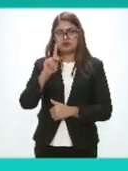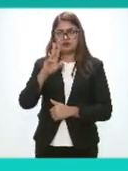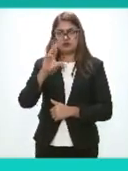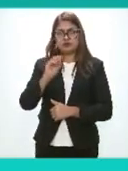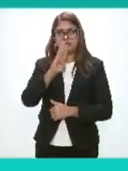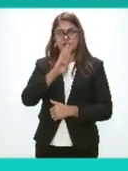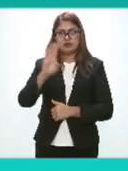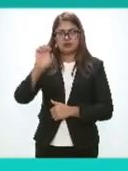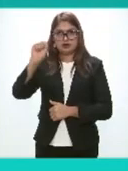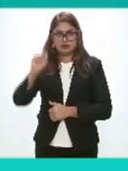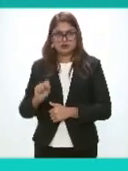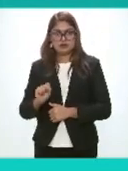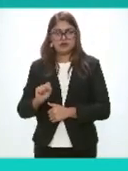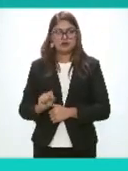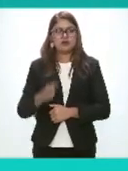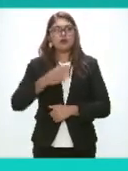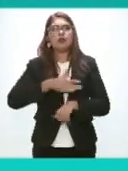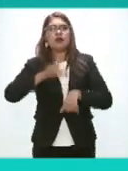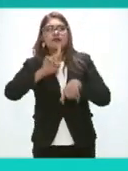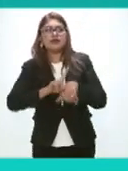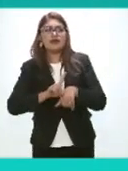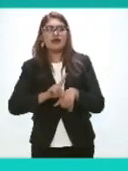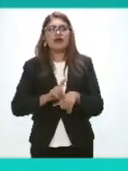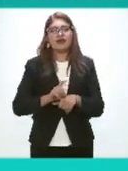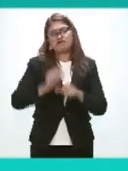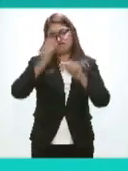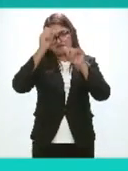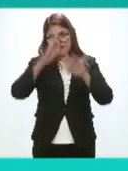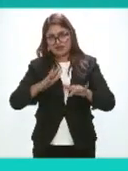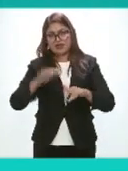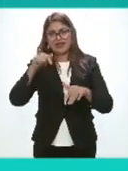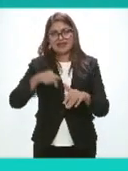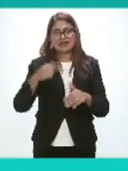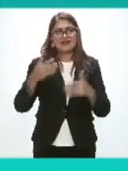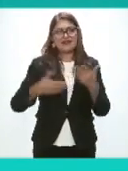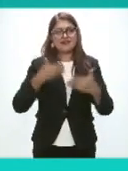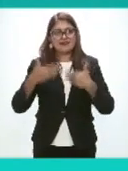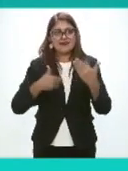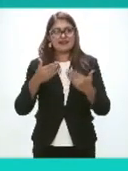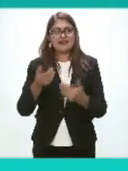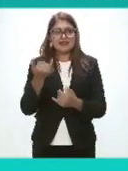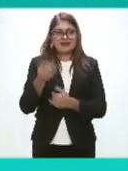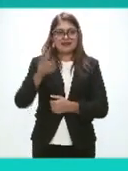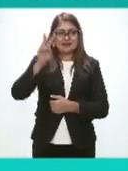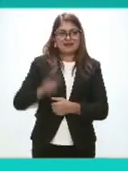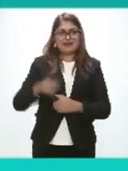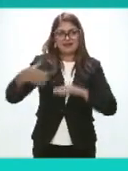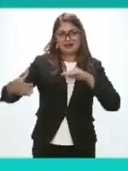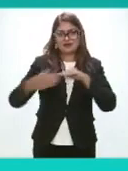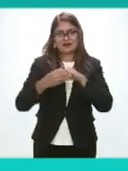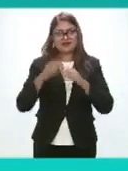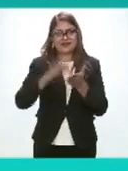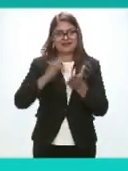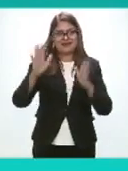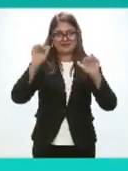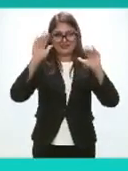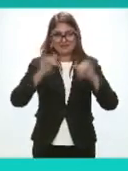Buen y bendecido días Baja California Sur Sede de la fiesta De la verdad Doce de octubre Los cagos Gracias Bye